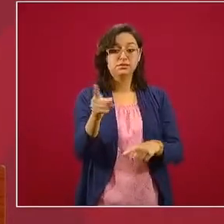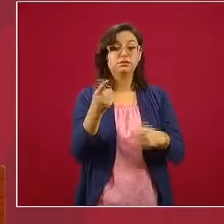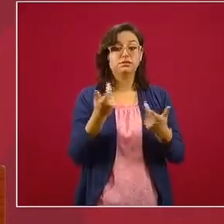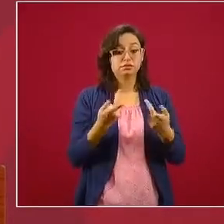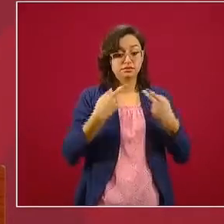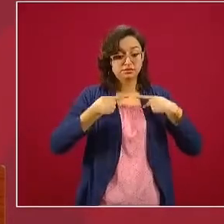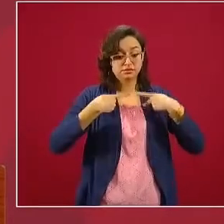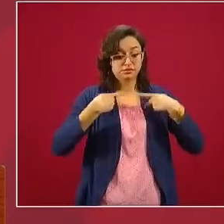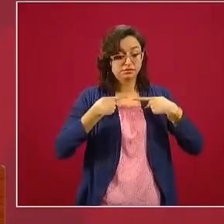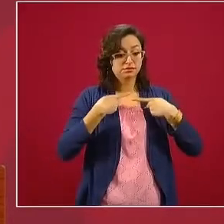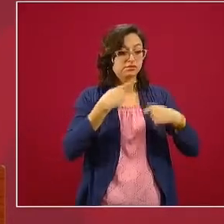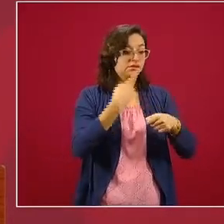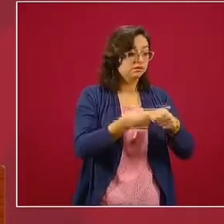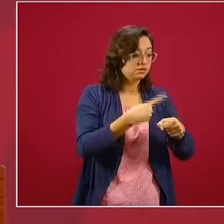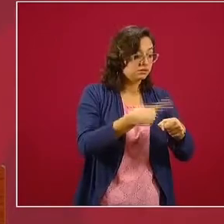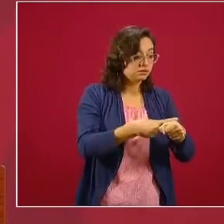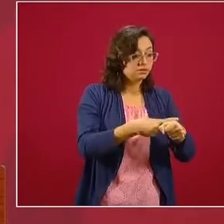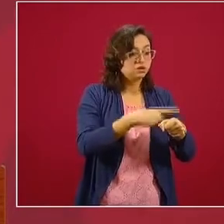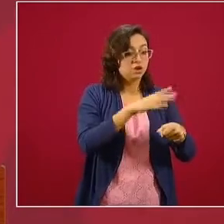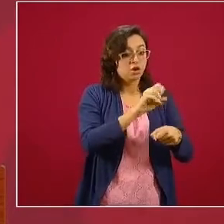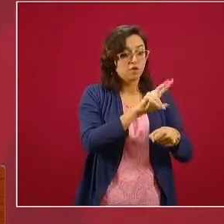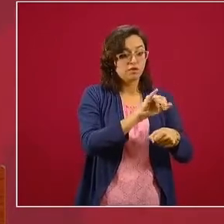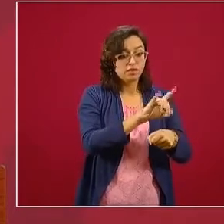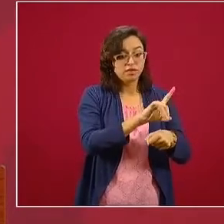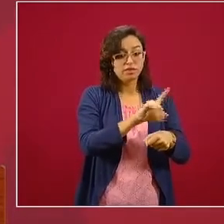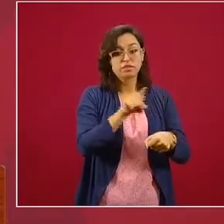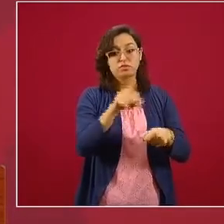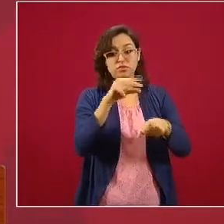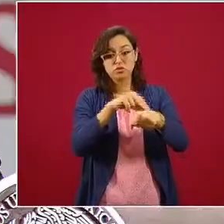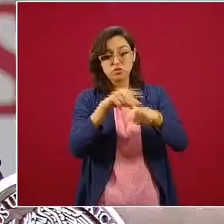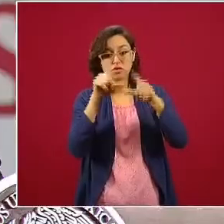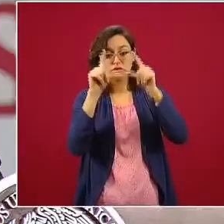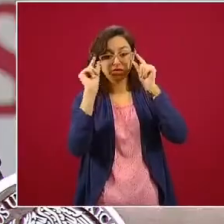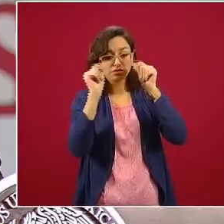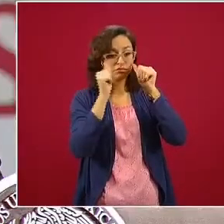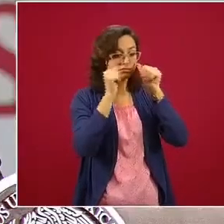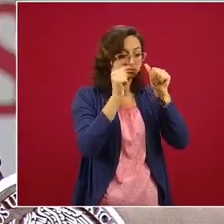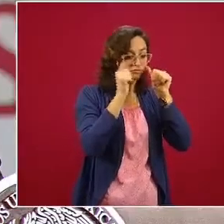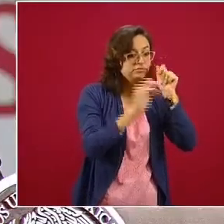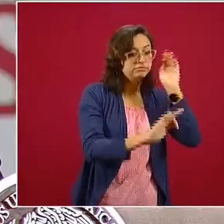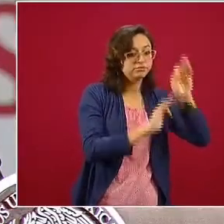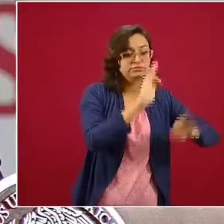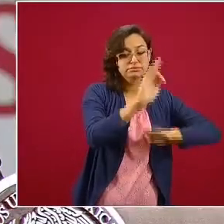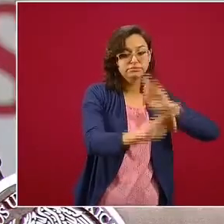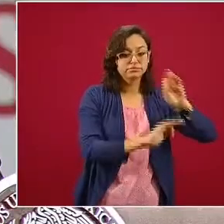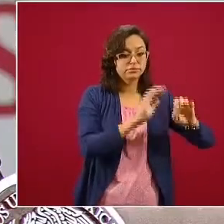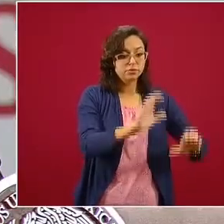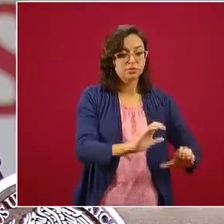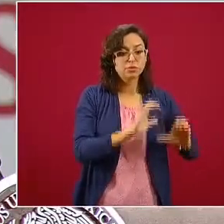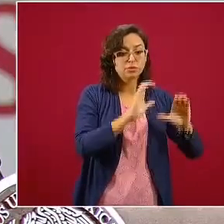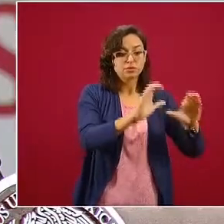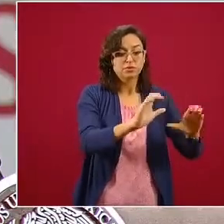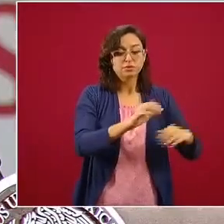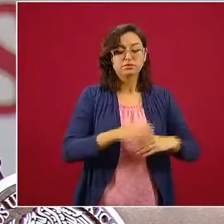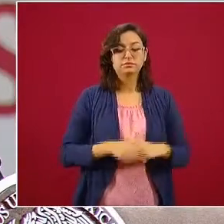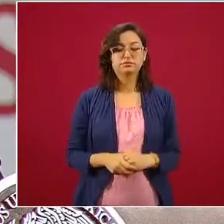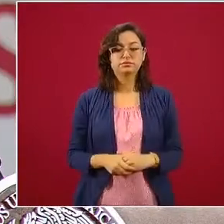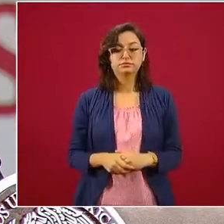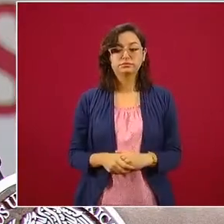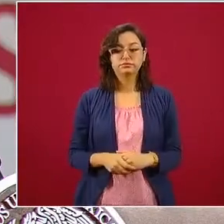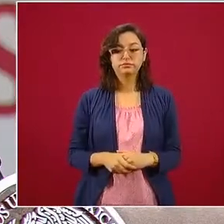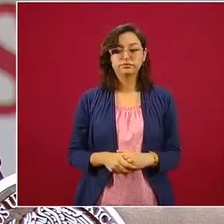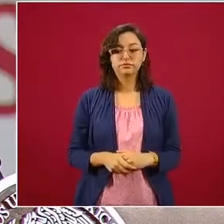cuidando a los pacientes del COVID-19. El esfuerzo día a día que realizan los